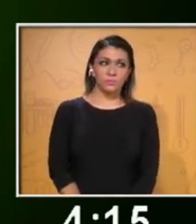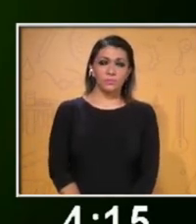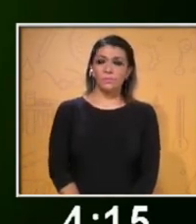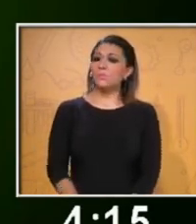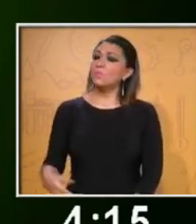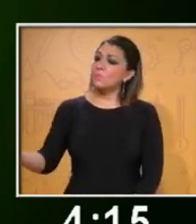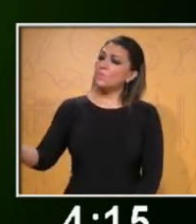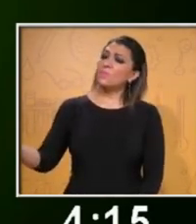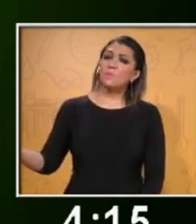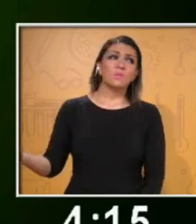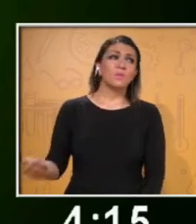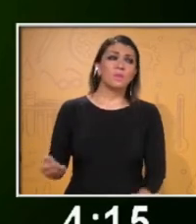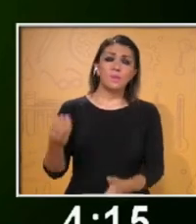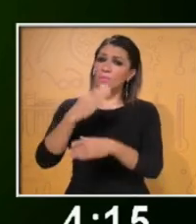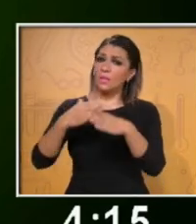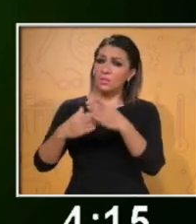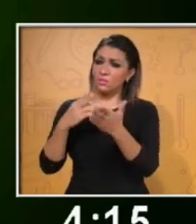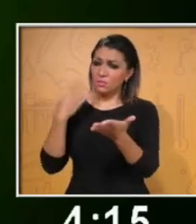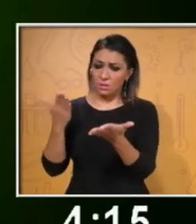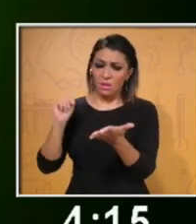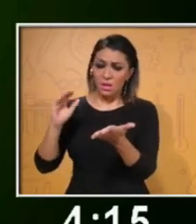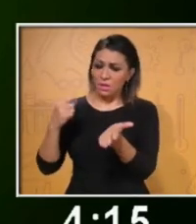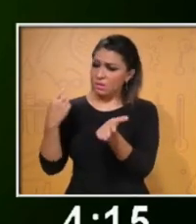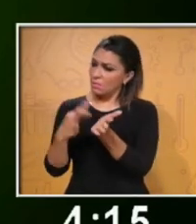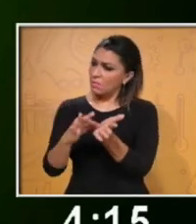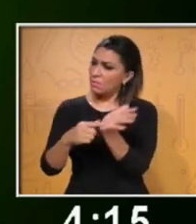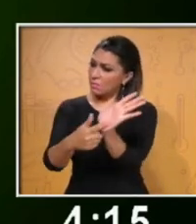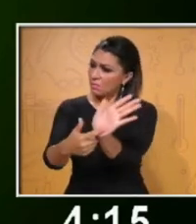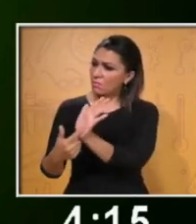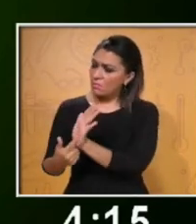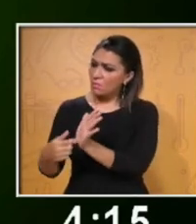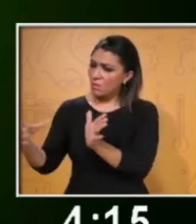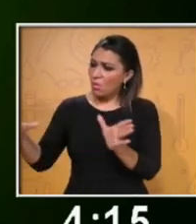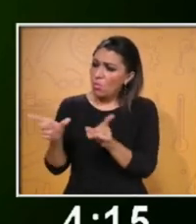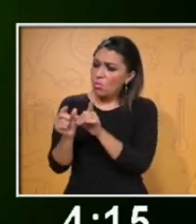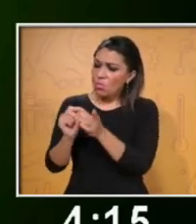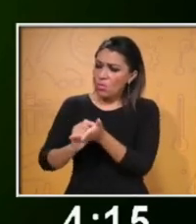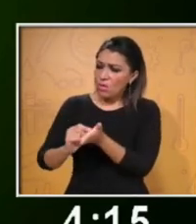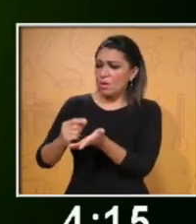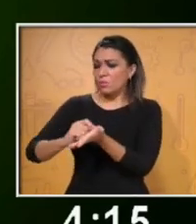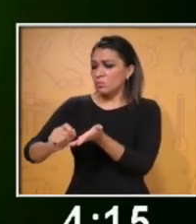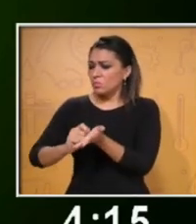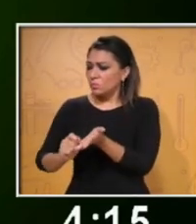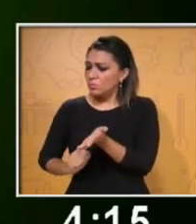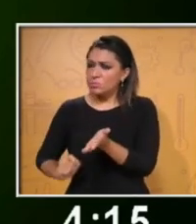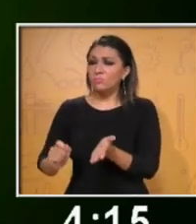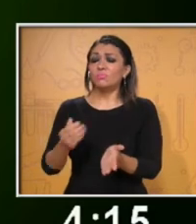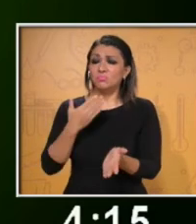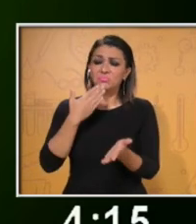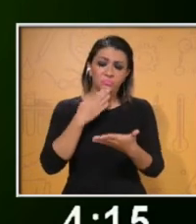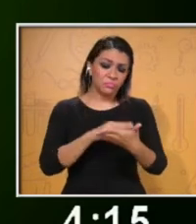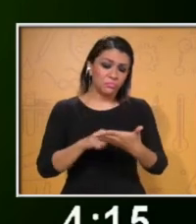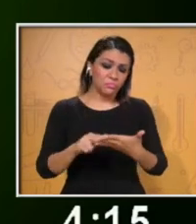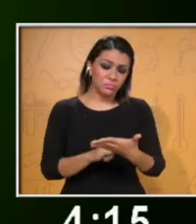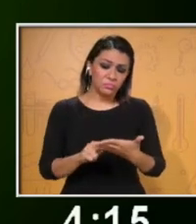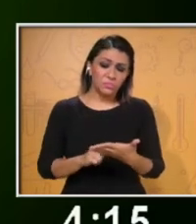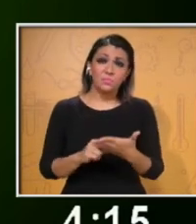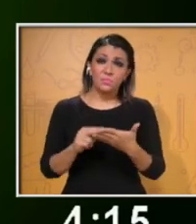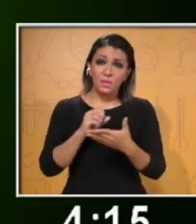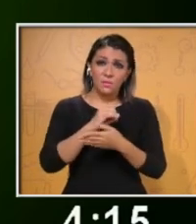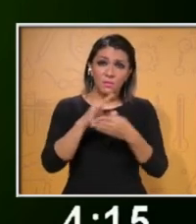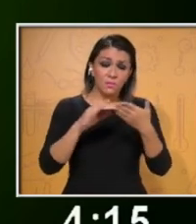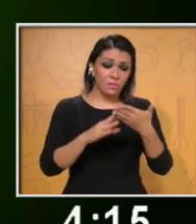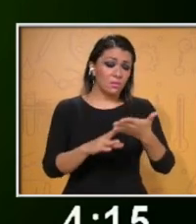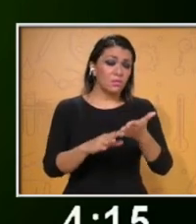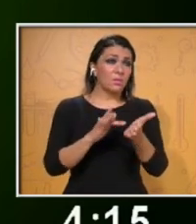Mauricio, miren las fichas que hicimos José y yo. También hicimos un resumen y conclusiones de lo que nos tocó. ¿Qué les parece si hacemos nuestros propios